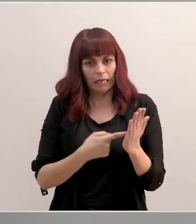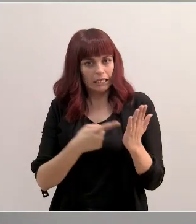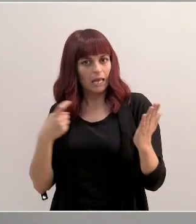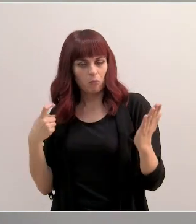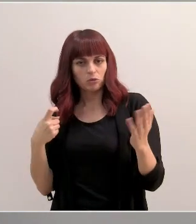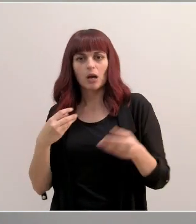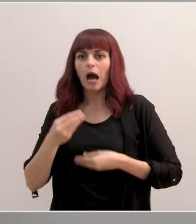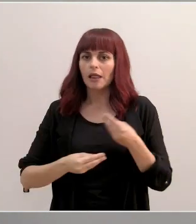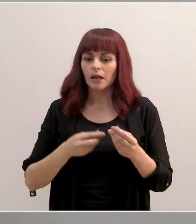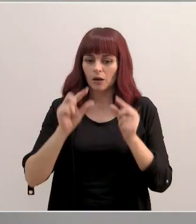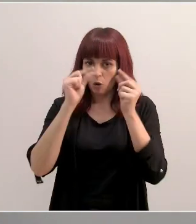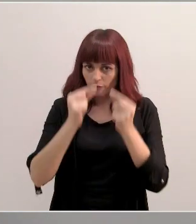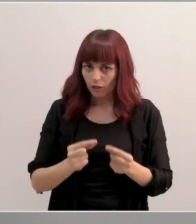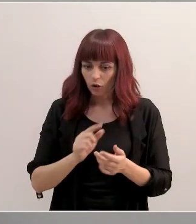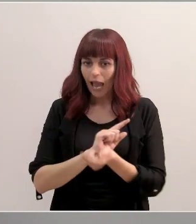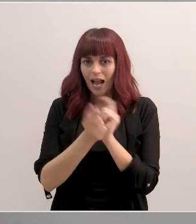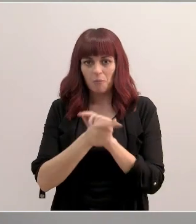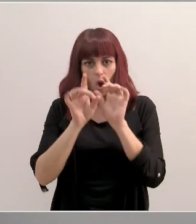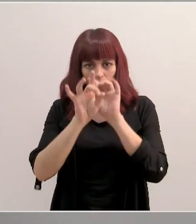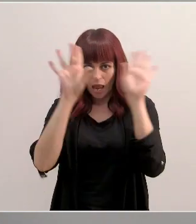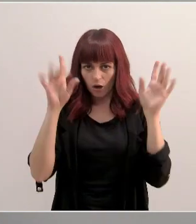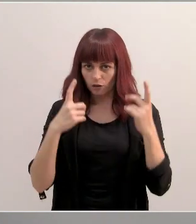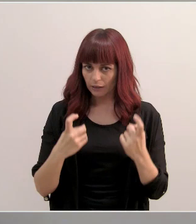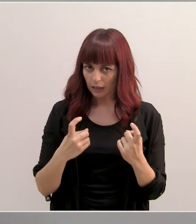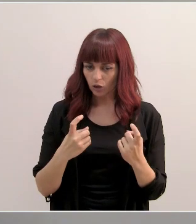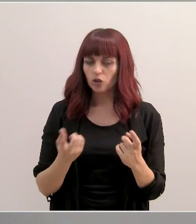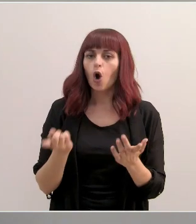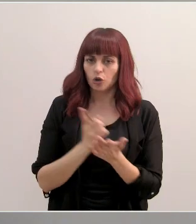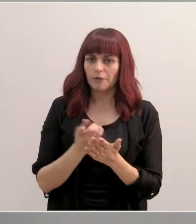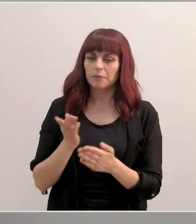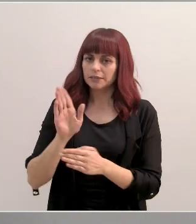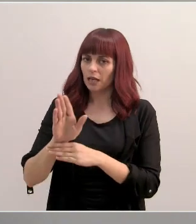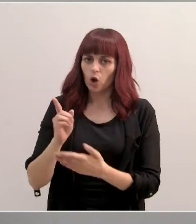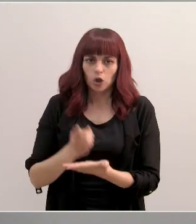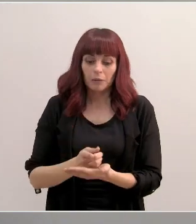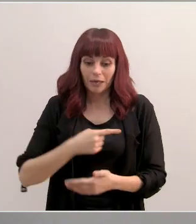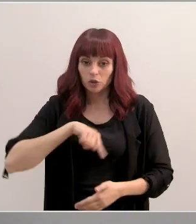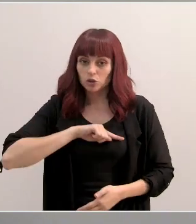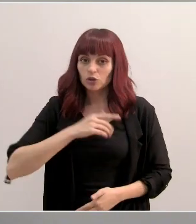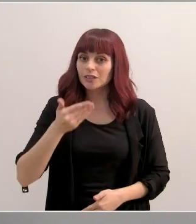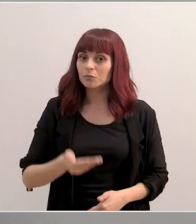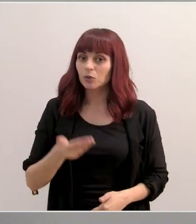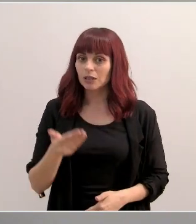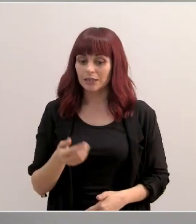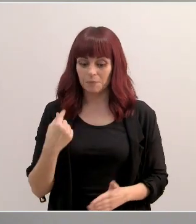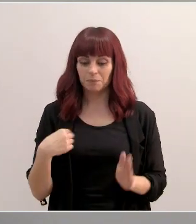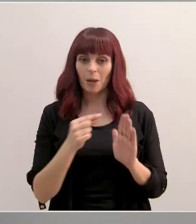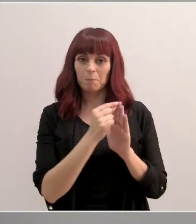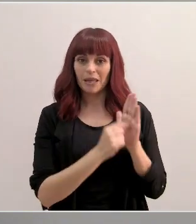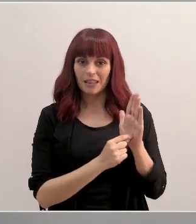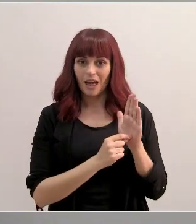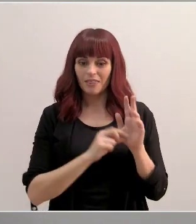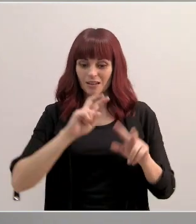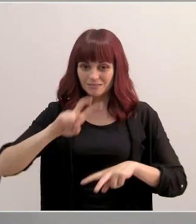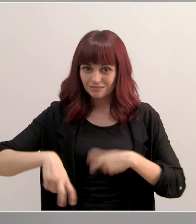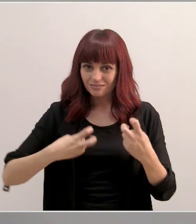en hacer las modificaciones o las aclaraciones pertinentes y en volverlo a presentar. Para nosotros, lo importante es que esta medida de regeneración